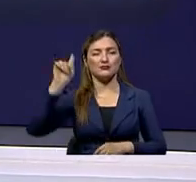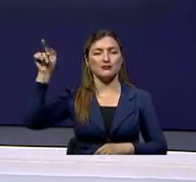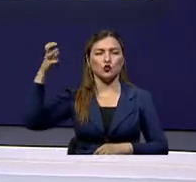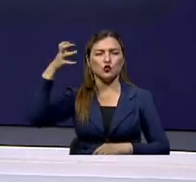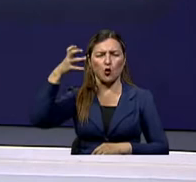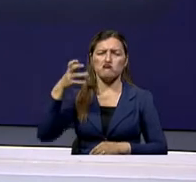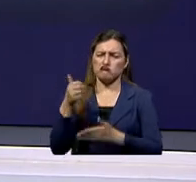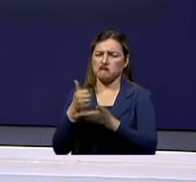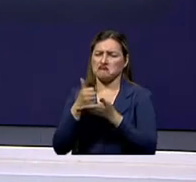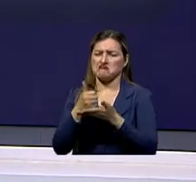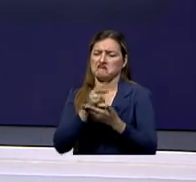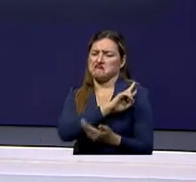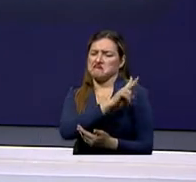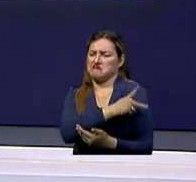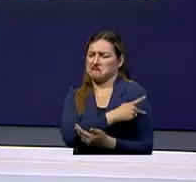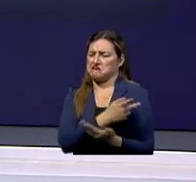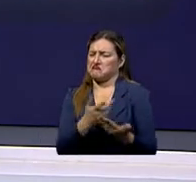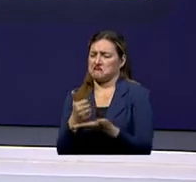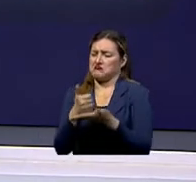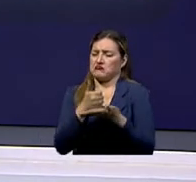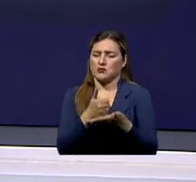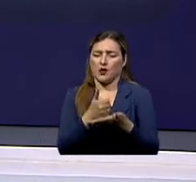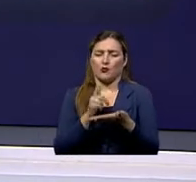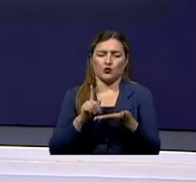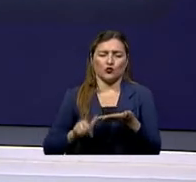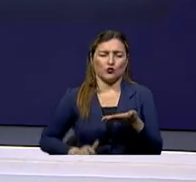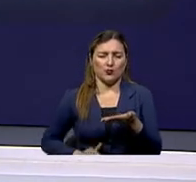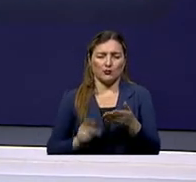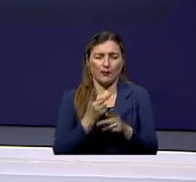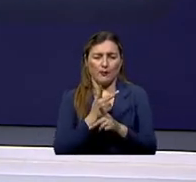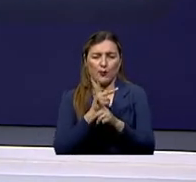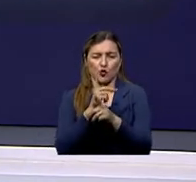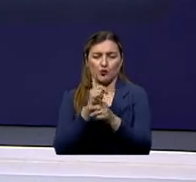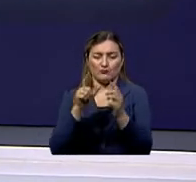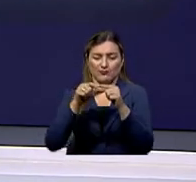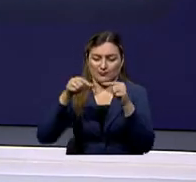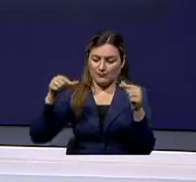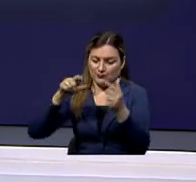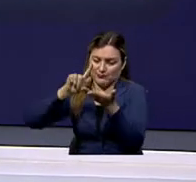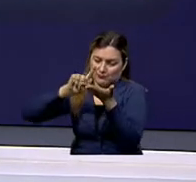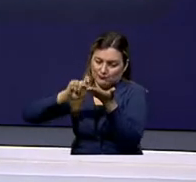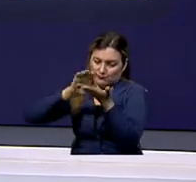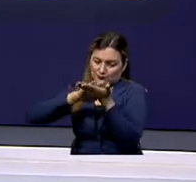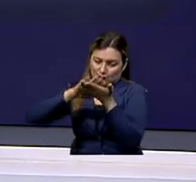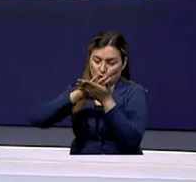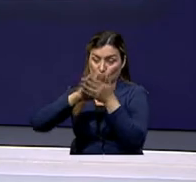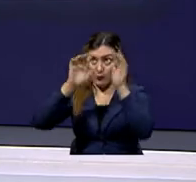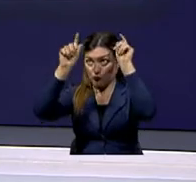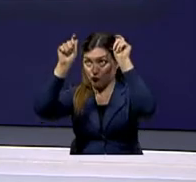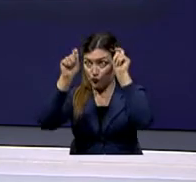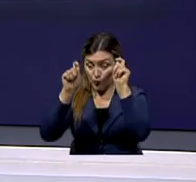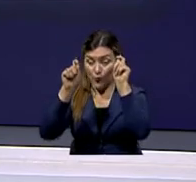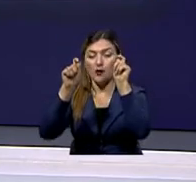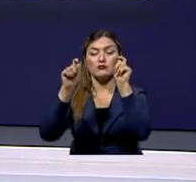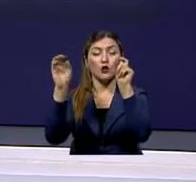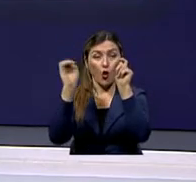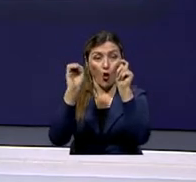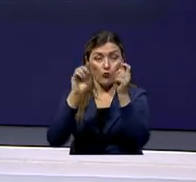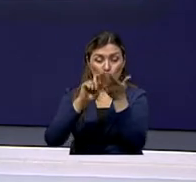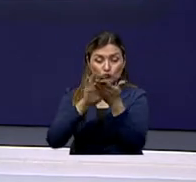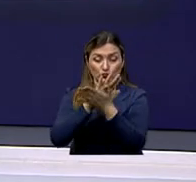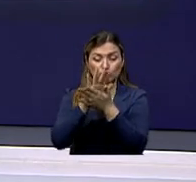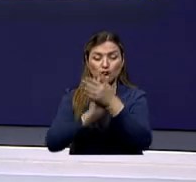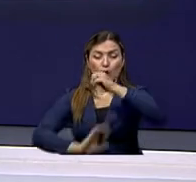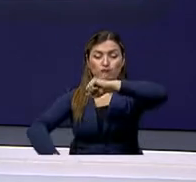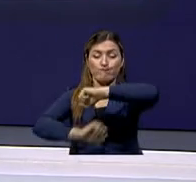exposición al sol es saludable. Ahora, la protección solar que nosotros podemos tener a través del uso de un sombrero, de una gorra o del protector solar es